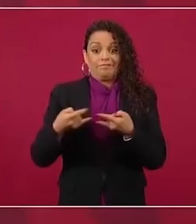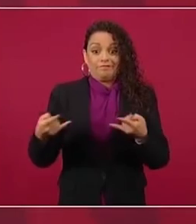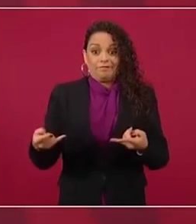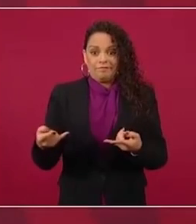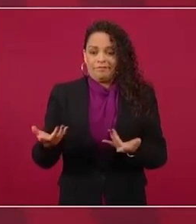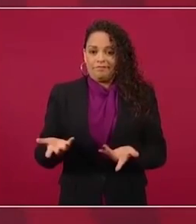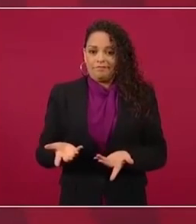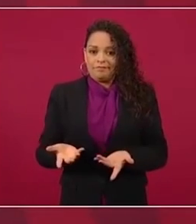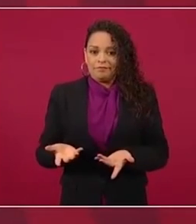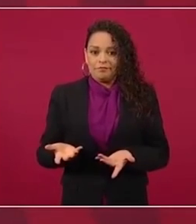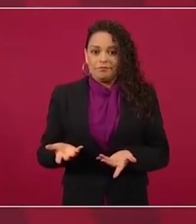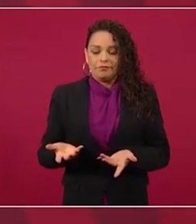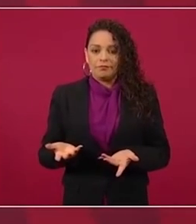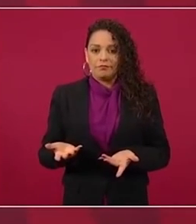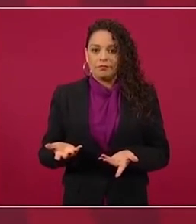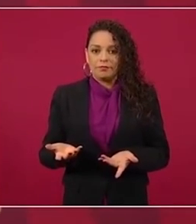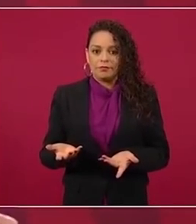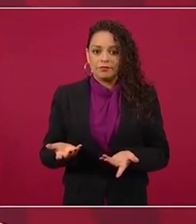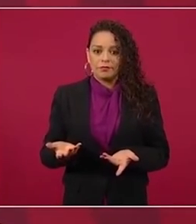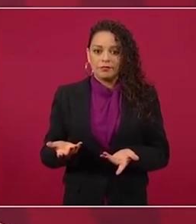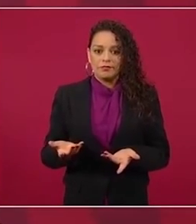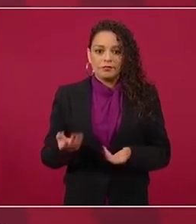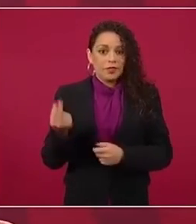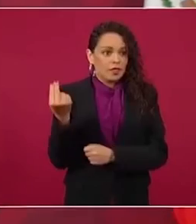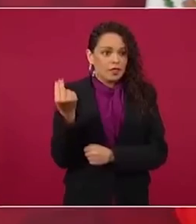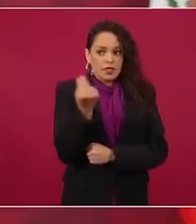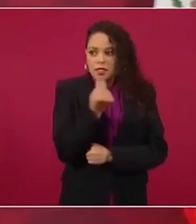12, Luisa Centeno.